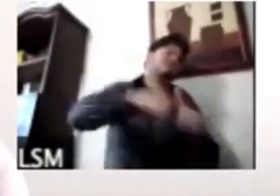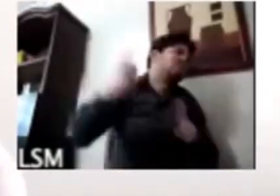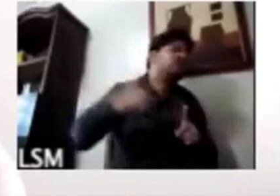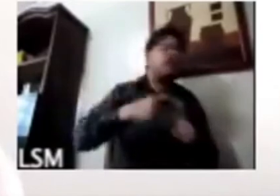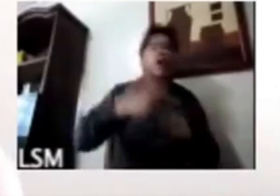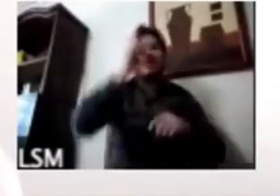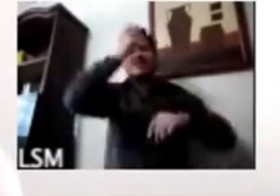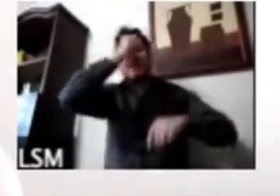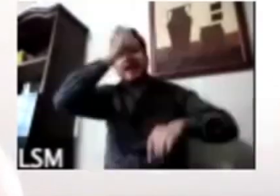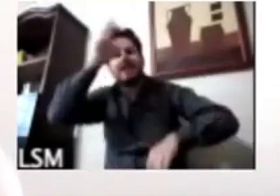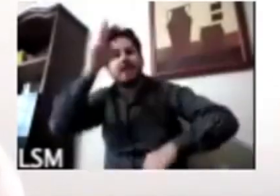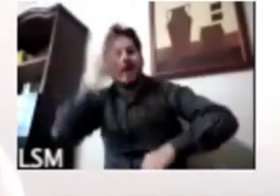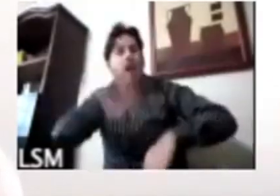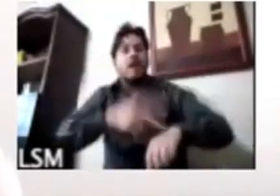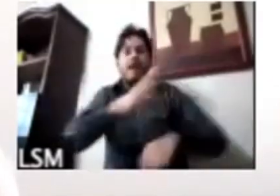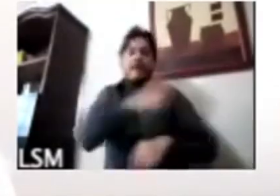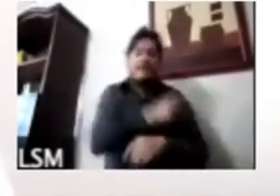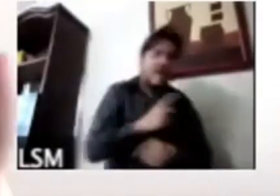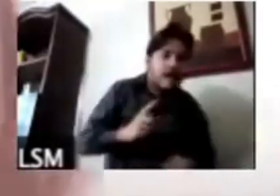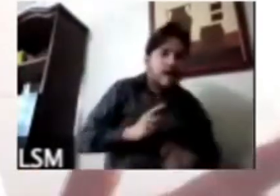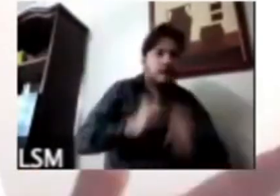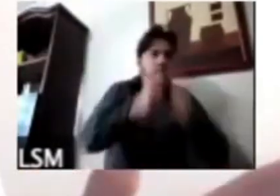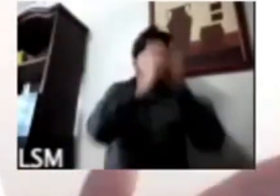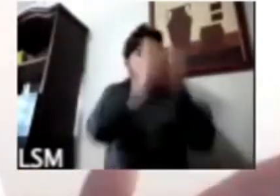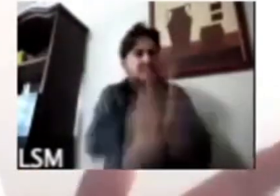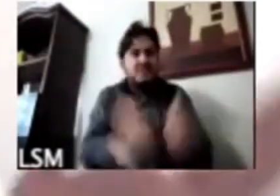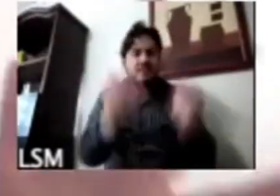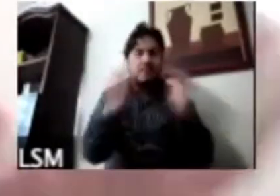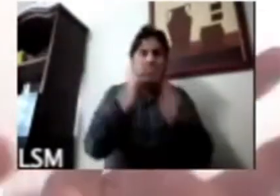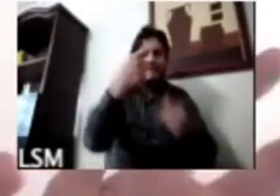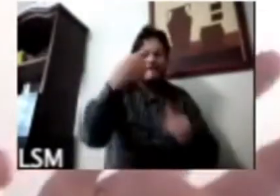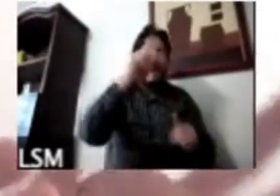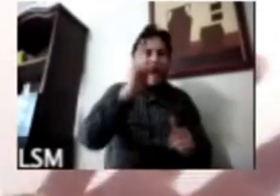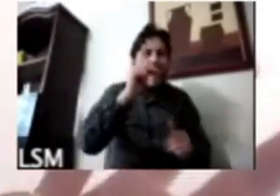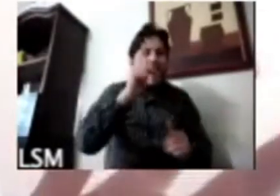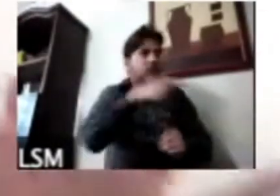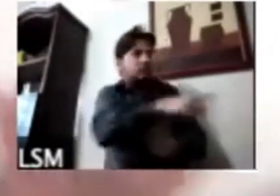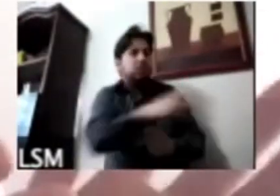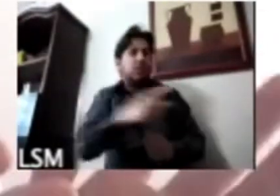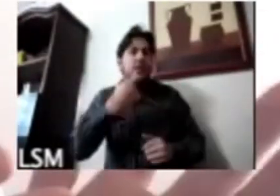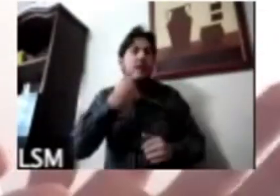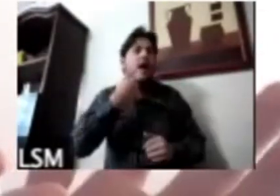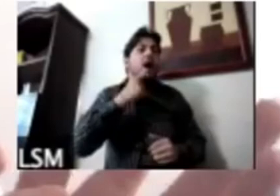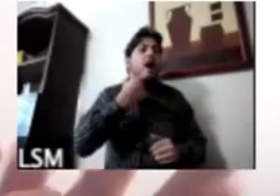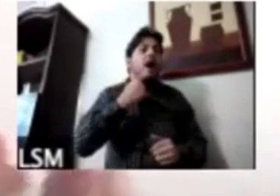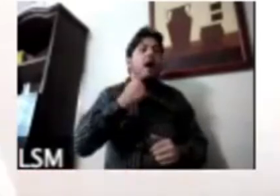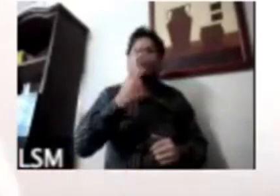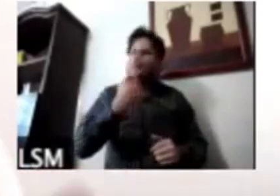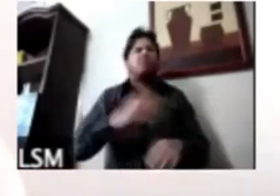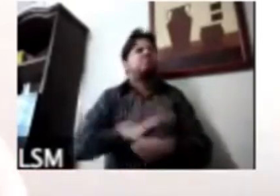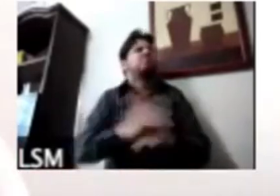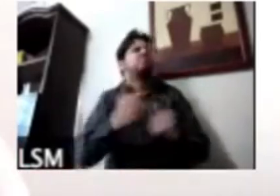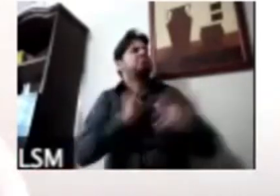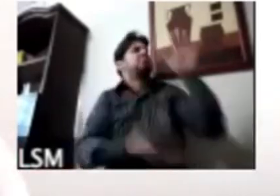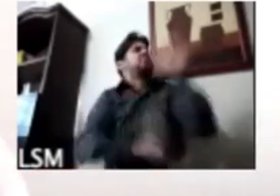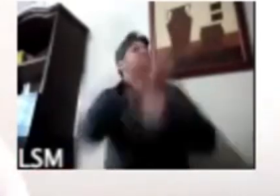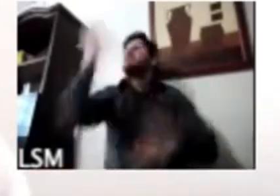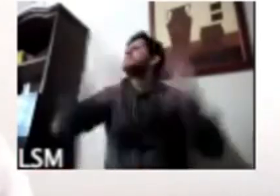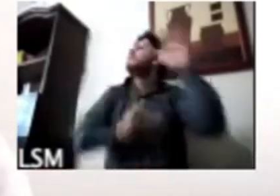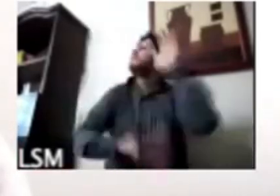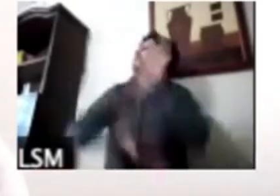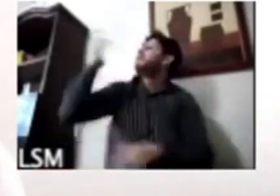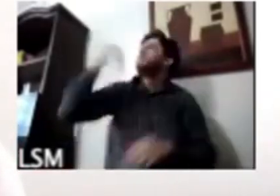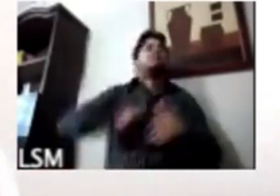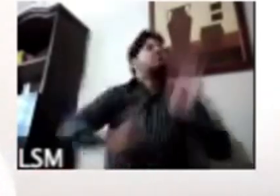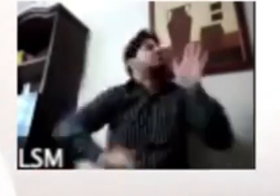hablando de guardar medidas de confinamiento y por otro lado tienes a la autoridad que todo el mundo sigue diciendo lo contrario esto no ayuda y luego